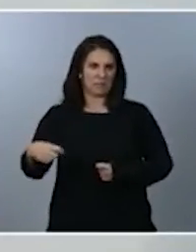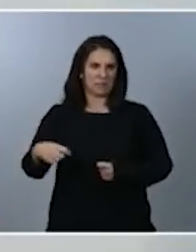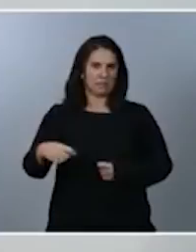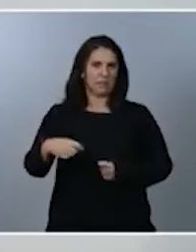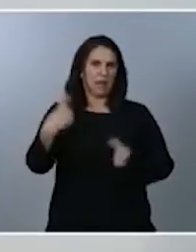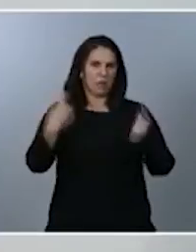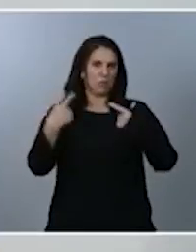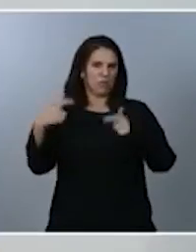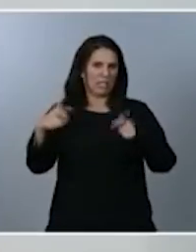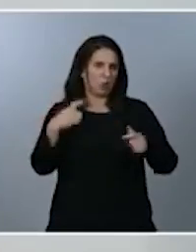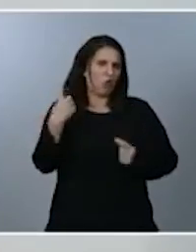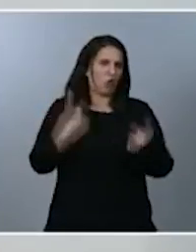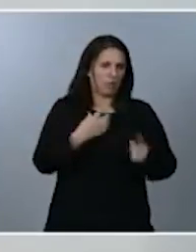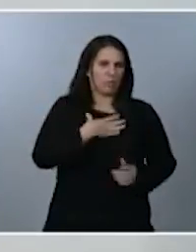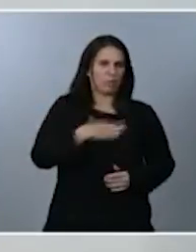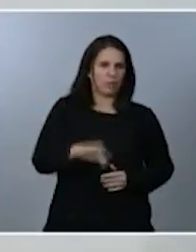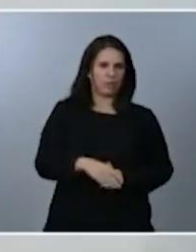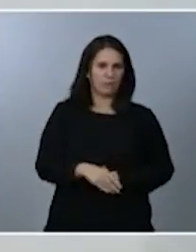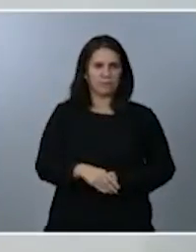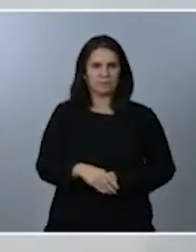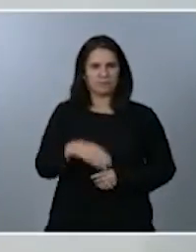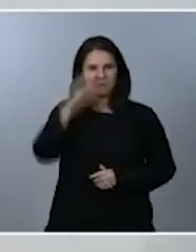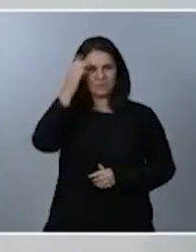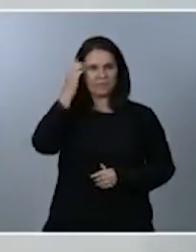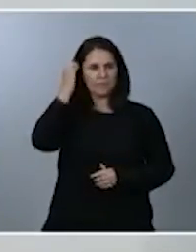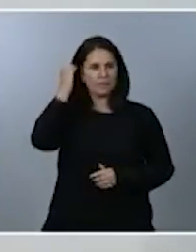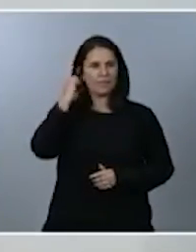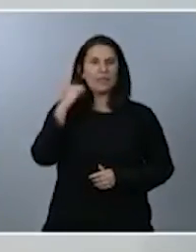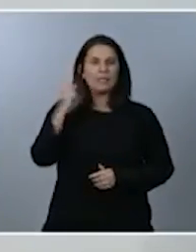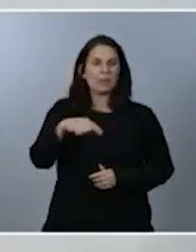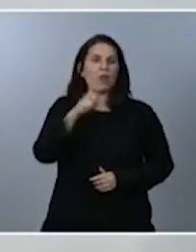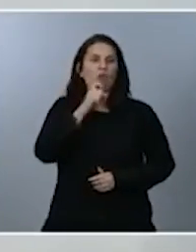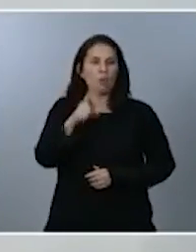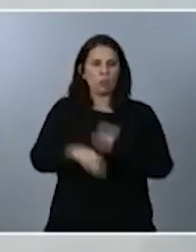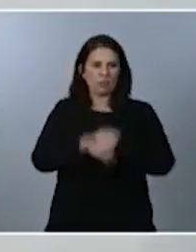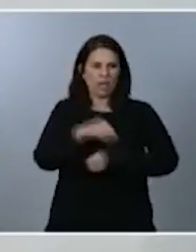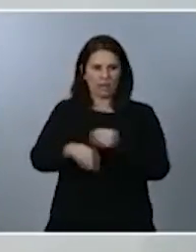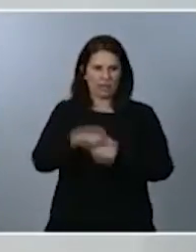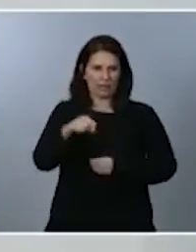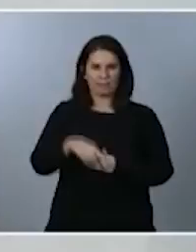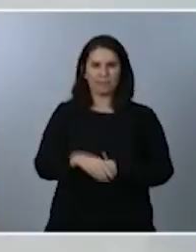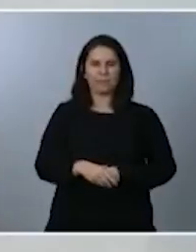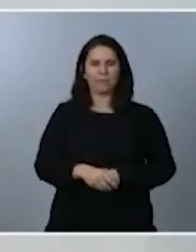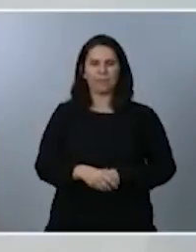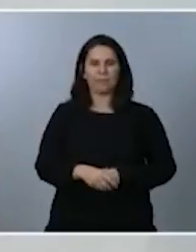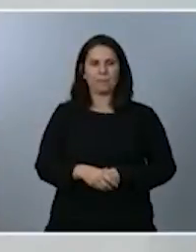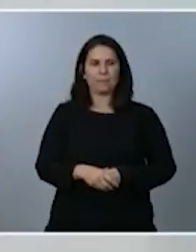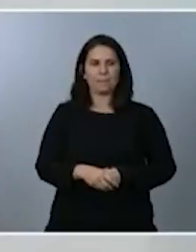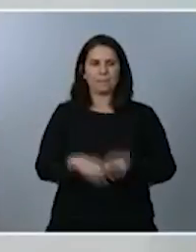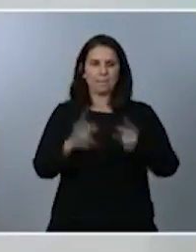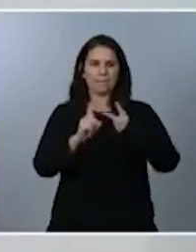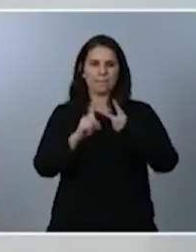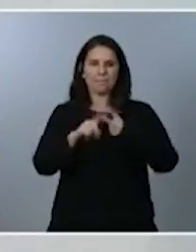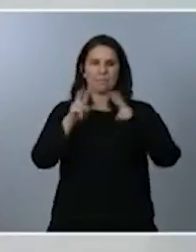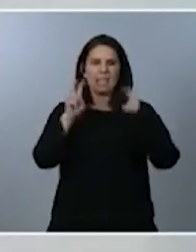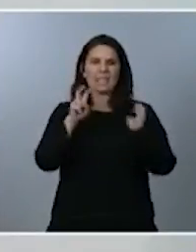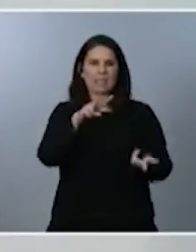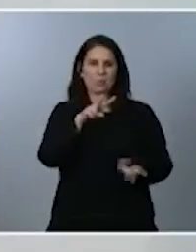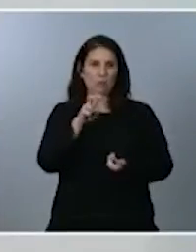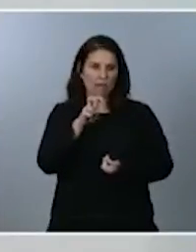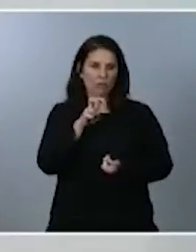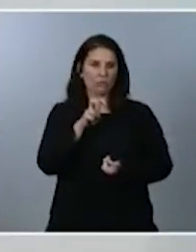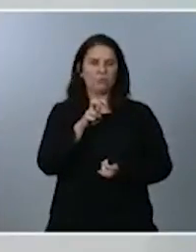en todo caso cómo se sufragaría esa parte de inversión y en el lado tributario quería preguntarle por un lado